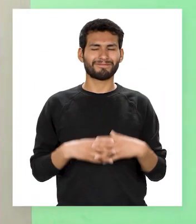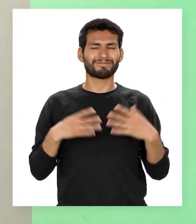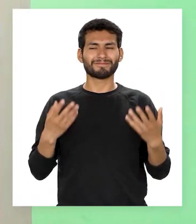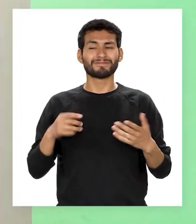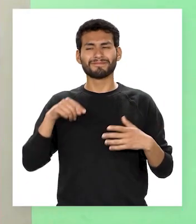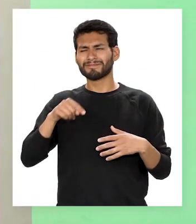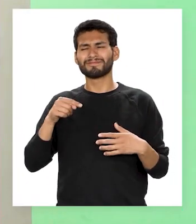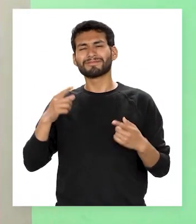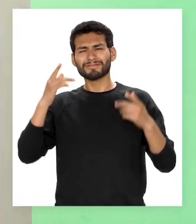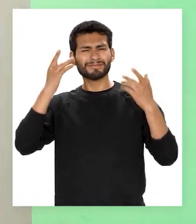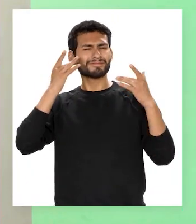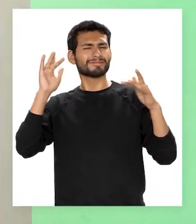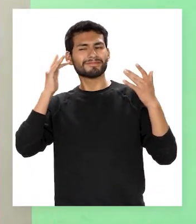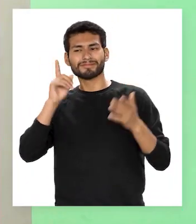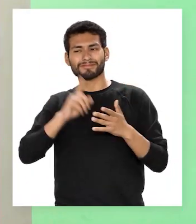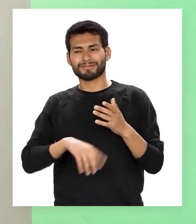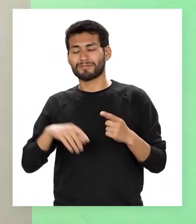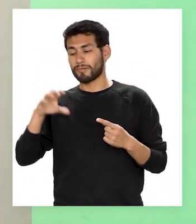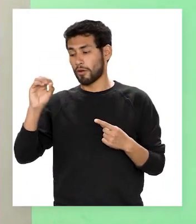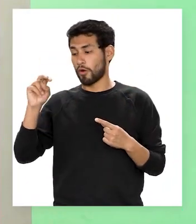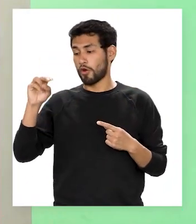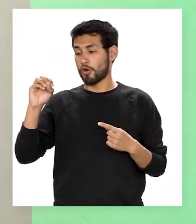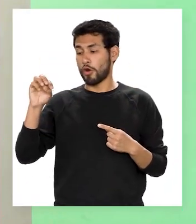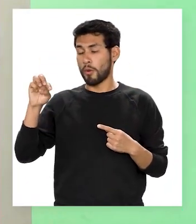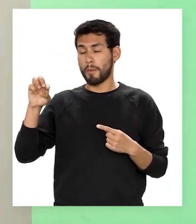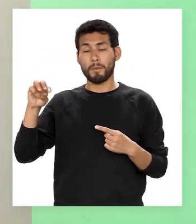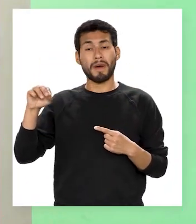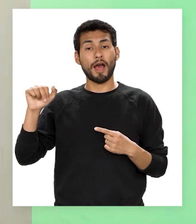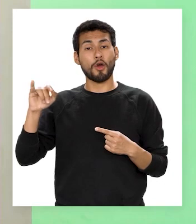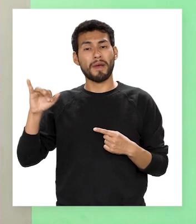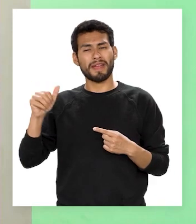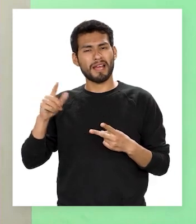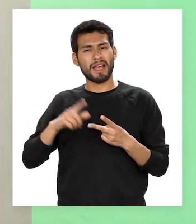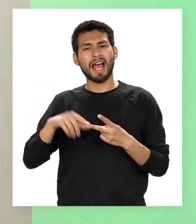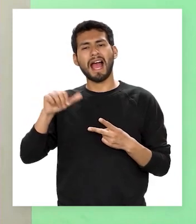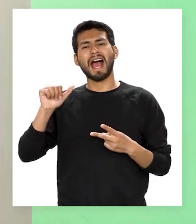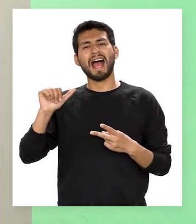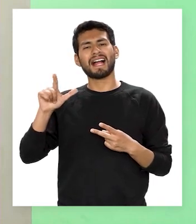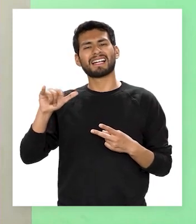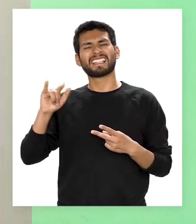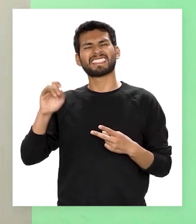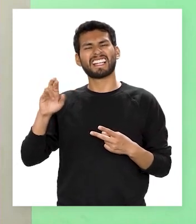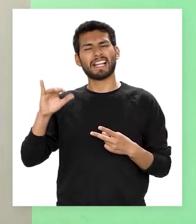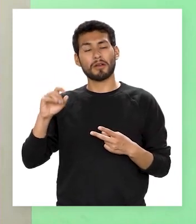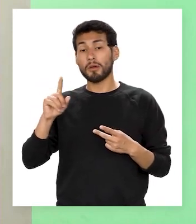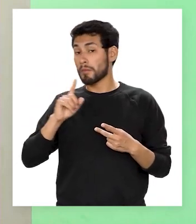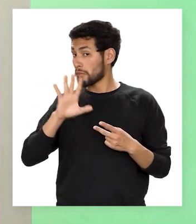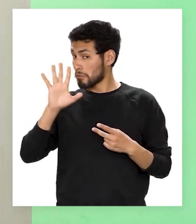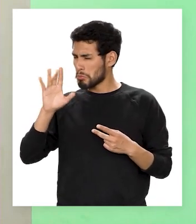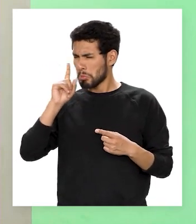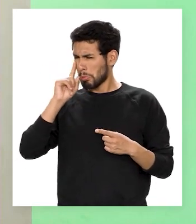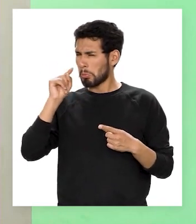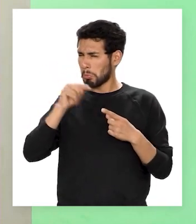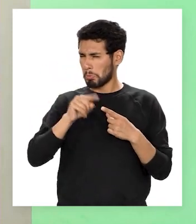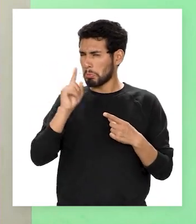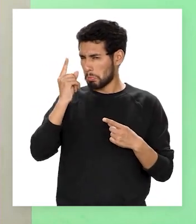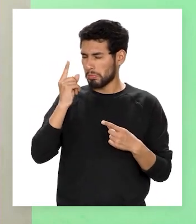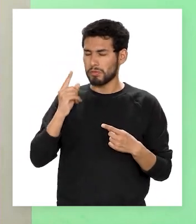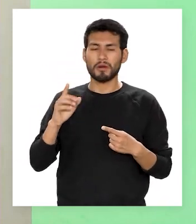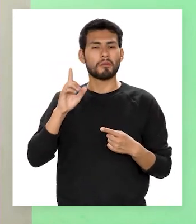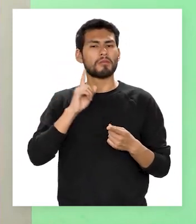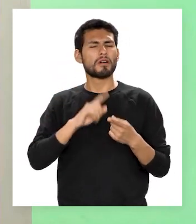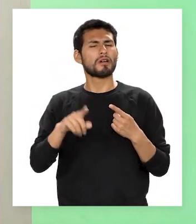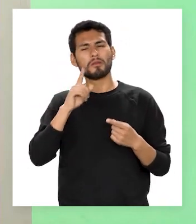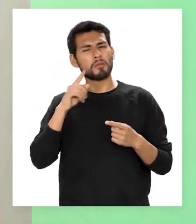Dentro de los recursos fónicos tenemos la onomatopeia y la aliteración Pero esta vez nos enfocaremos en el primero Y para eso, será